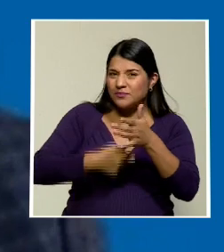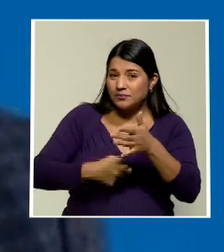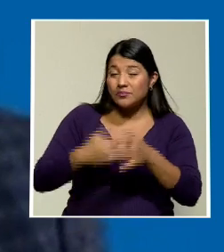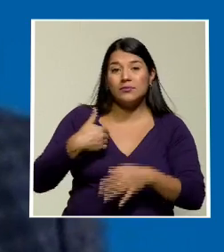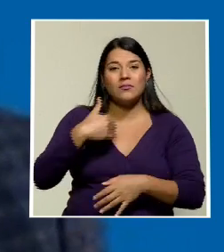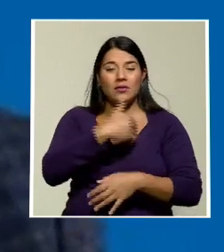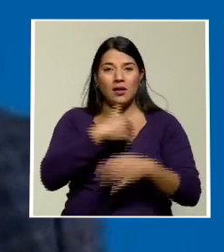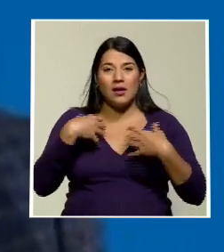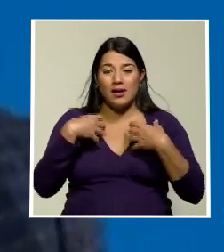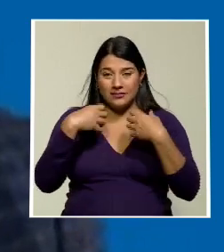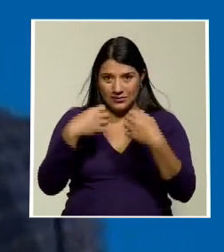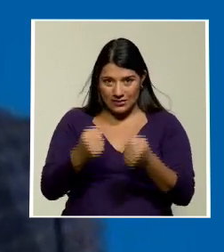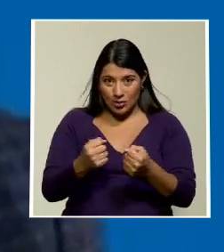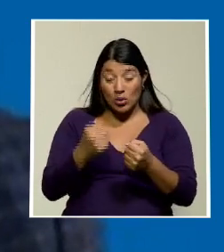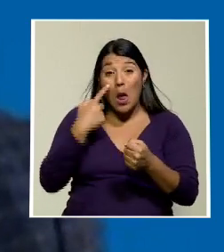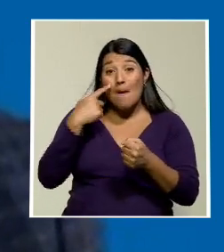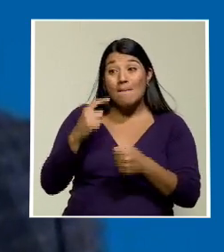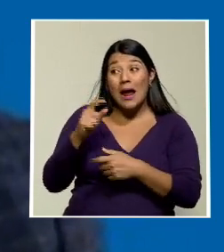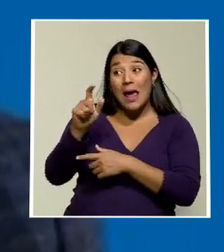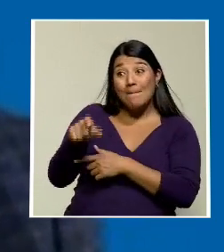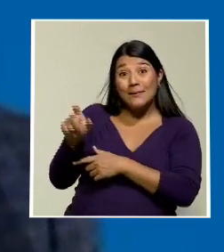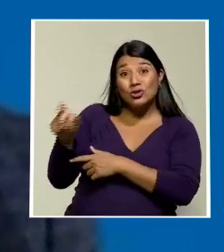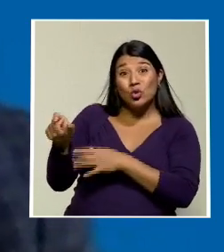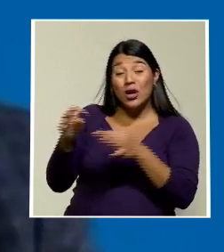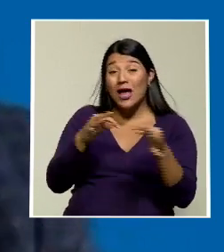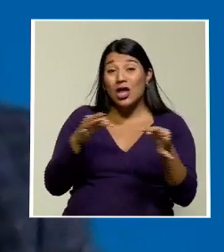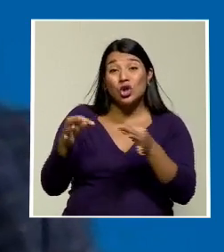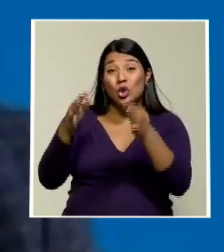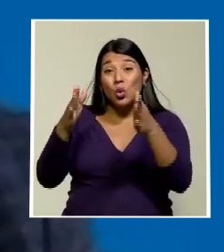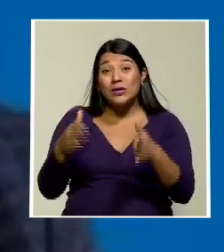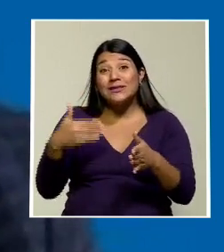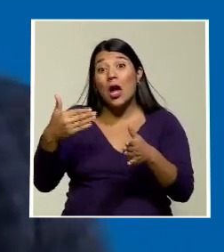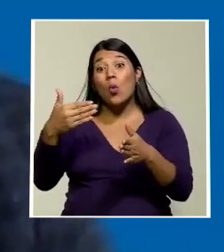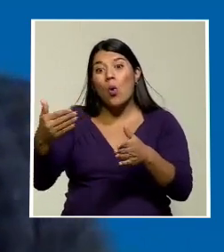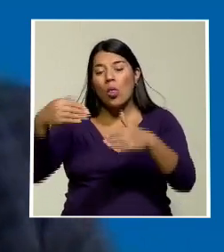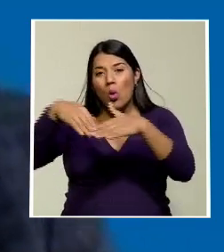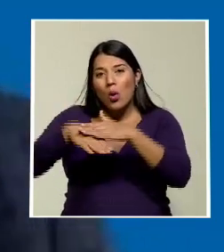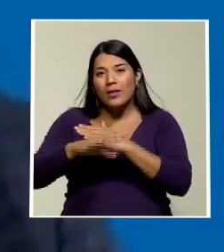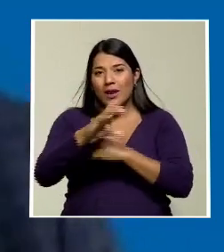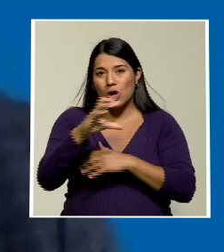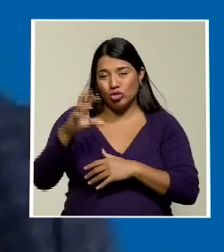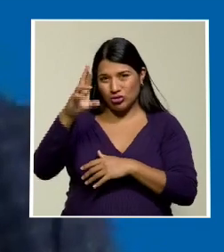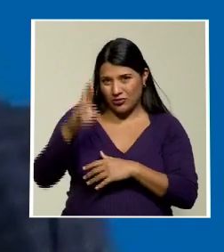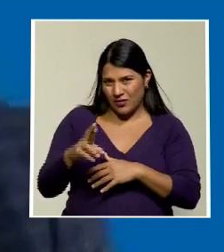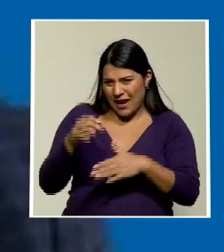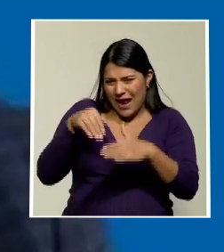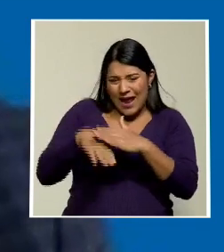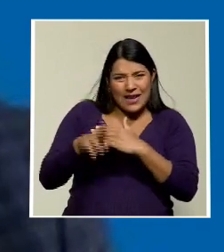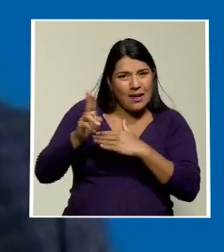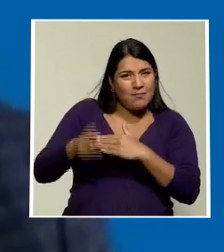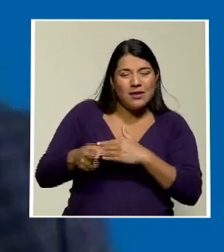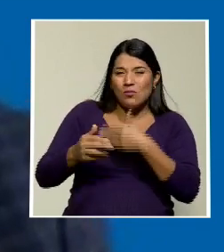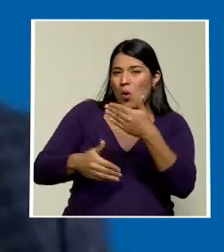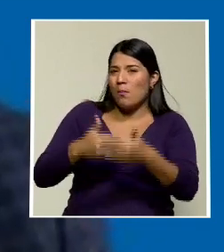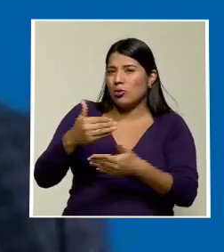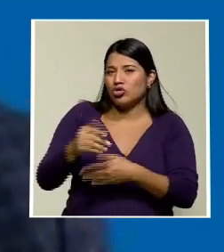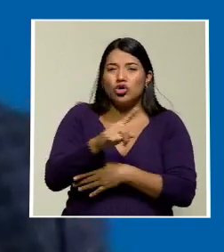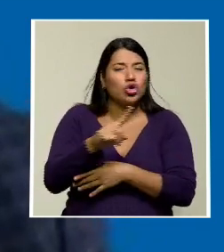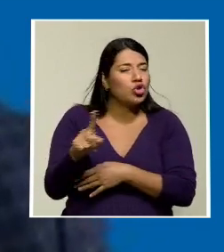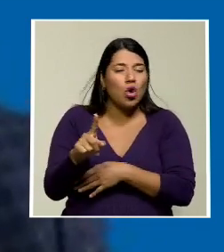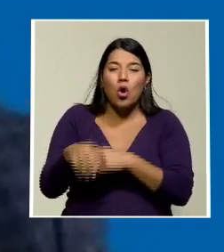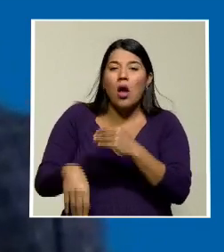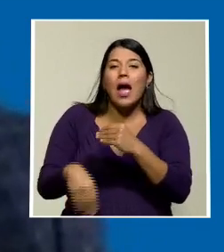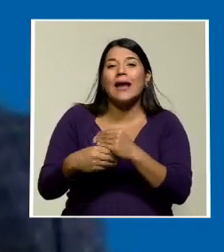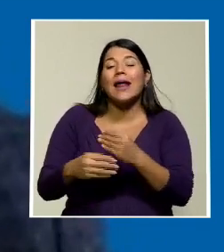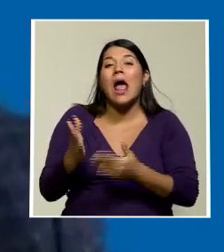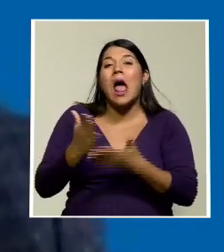cual se le genere a la persona turista cuando ingresa al país en un mismo trámite. No es agregarlo en trámite adicional. Lo